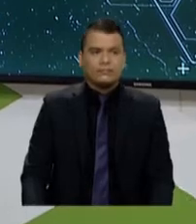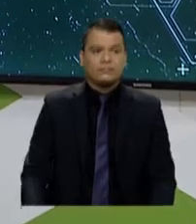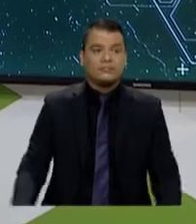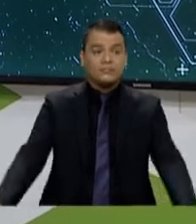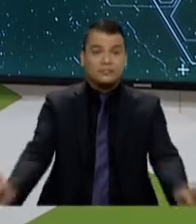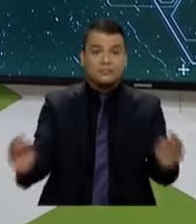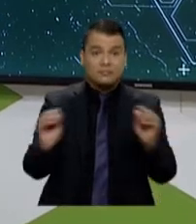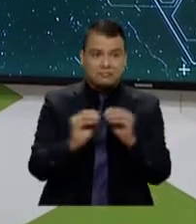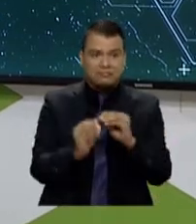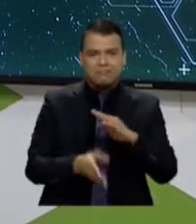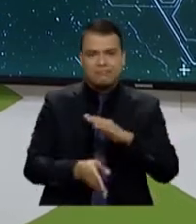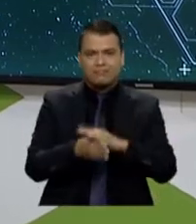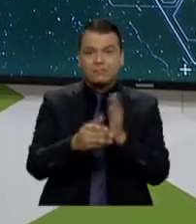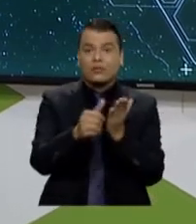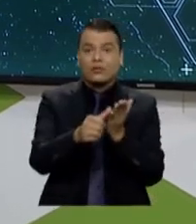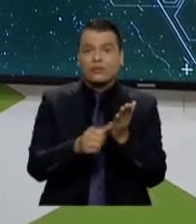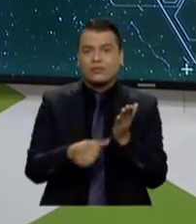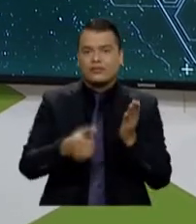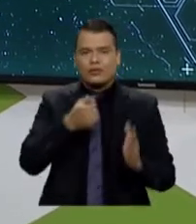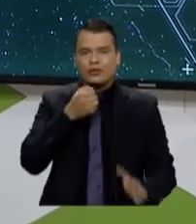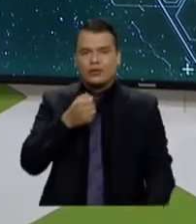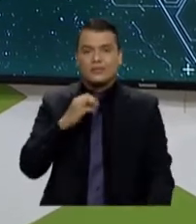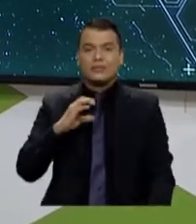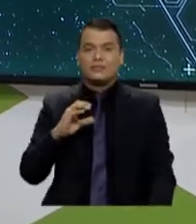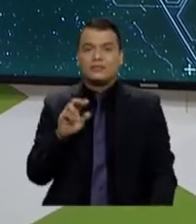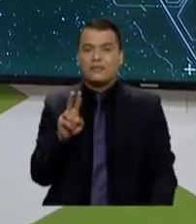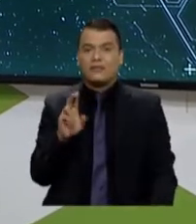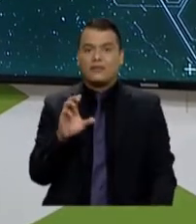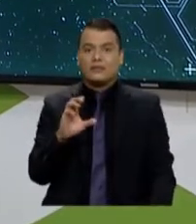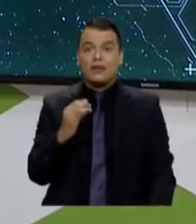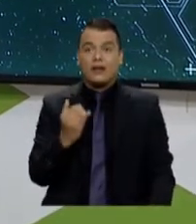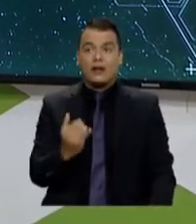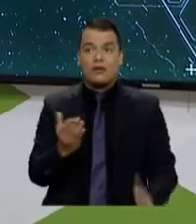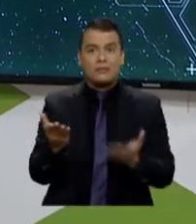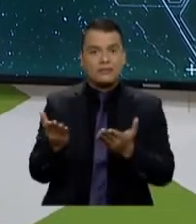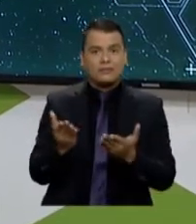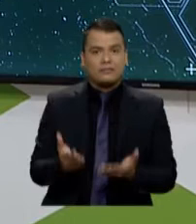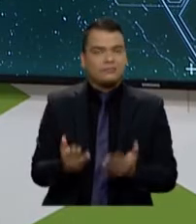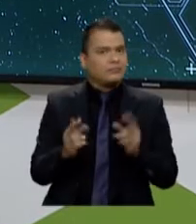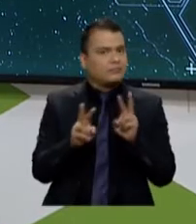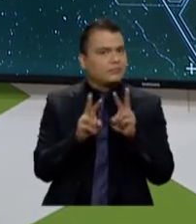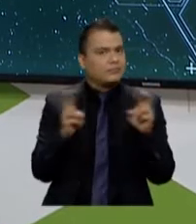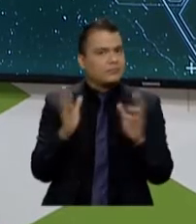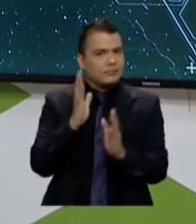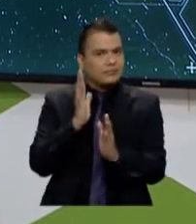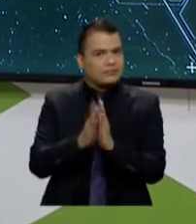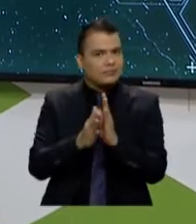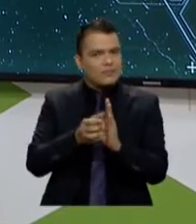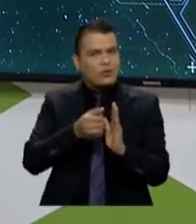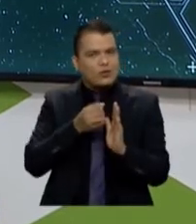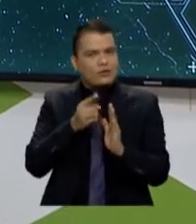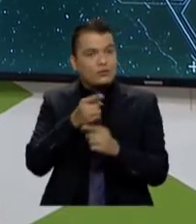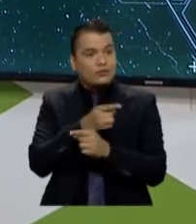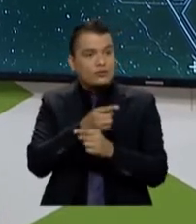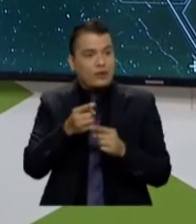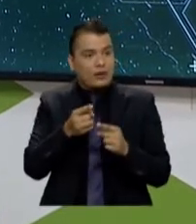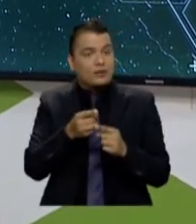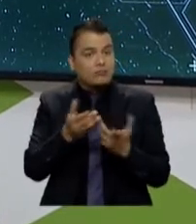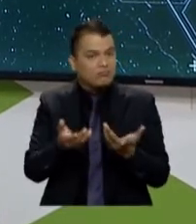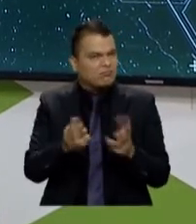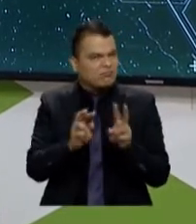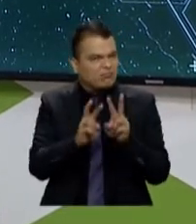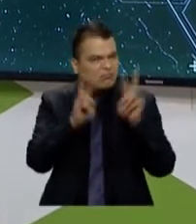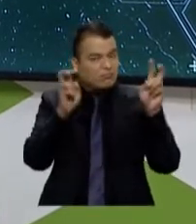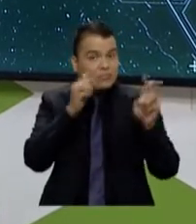Seguimos con el informativo CBC y en este segmento de la entrevista de la semana hablaremos sobre las novedosas estrategias que el Valle presentará mañana a nivel